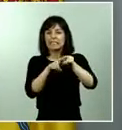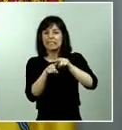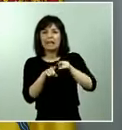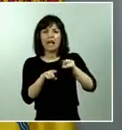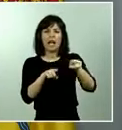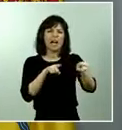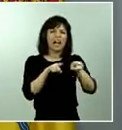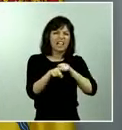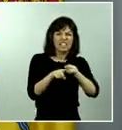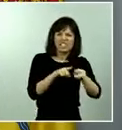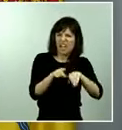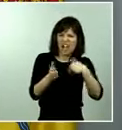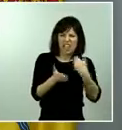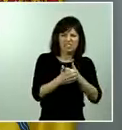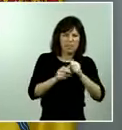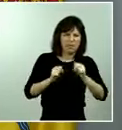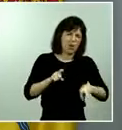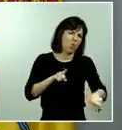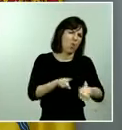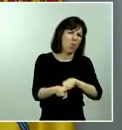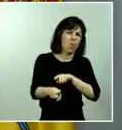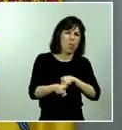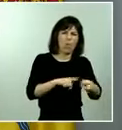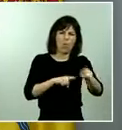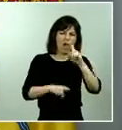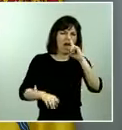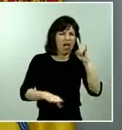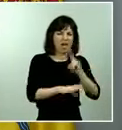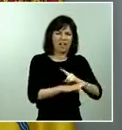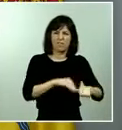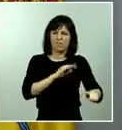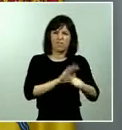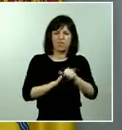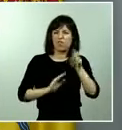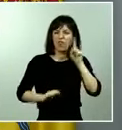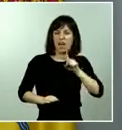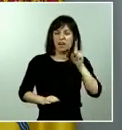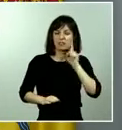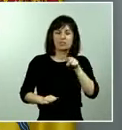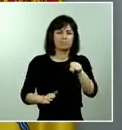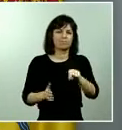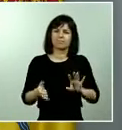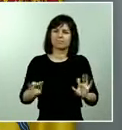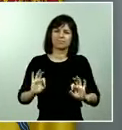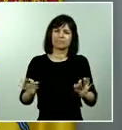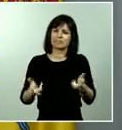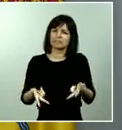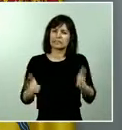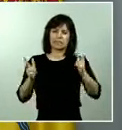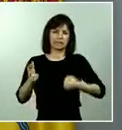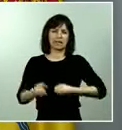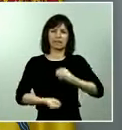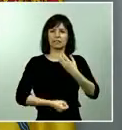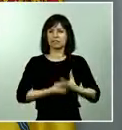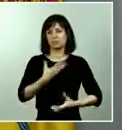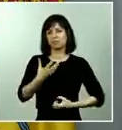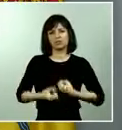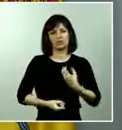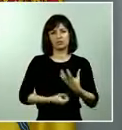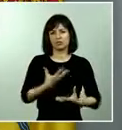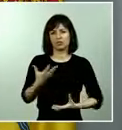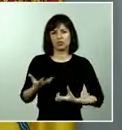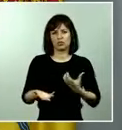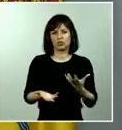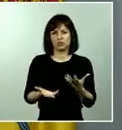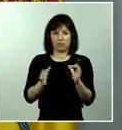con engaños falsedades no entra eso forma parte de la libertad de expresión que es consustancial y que